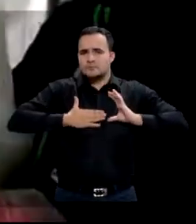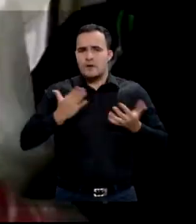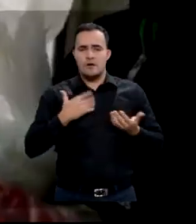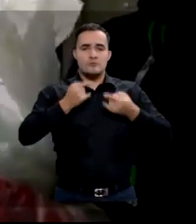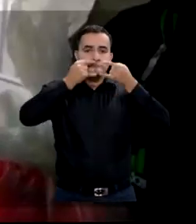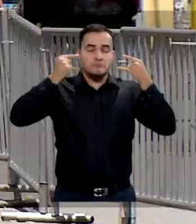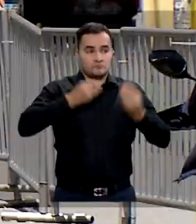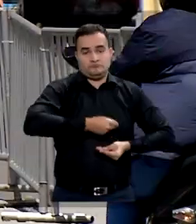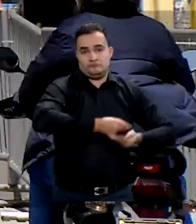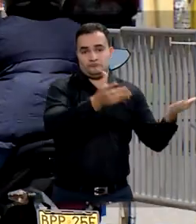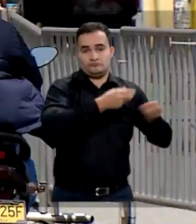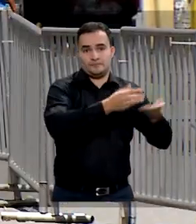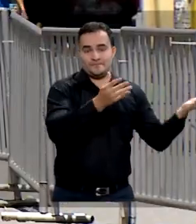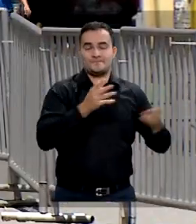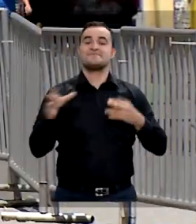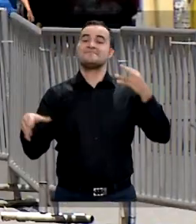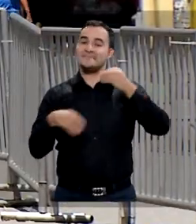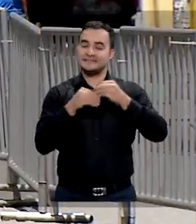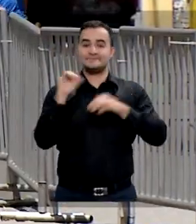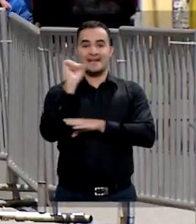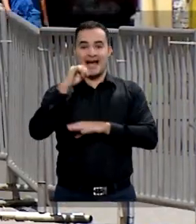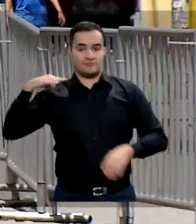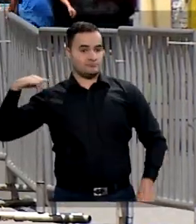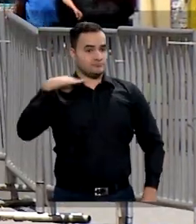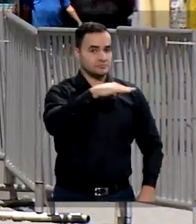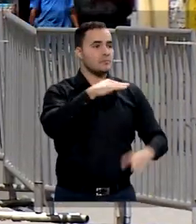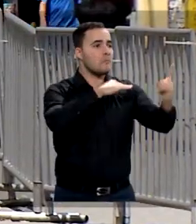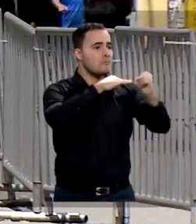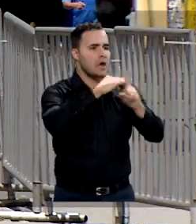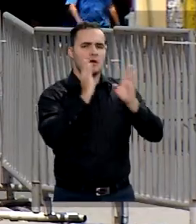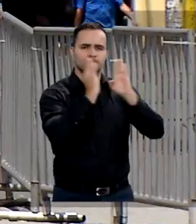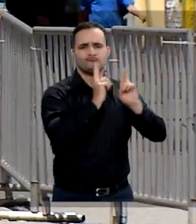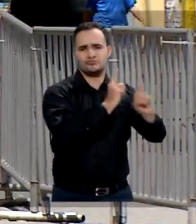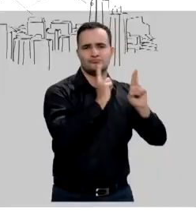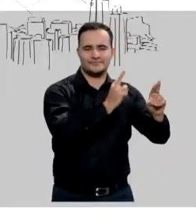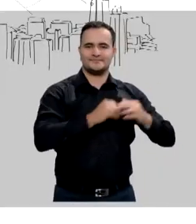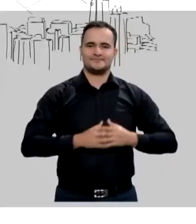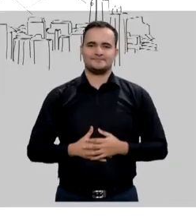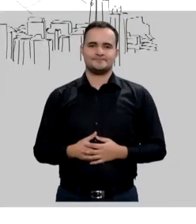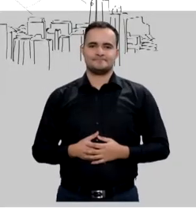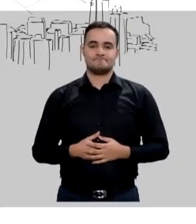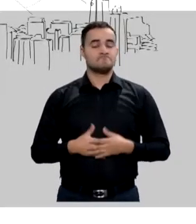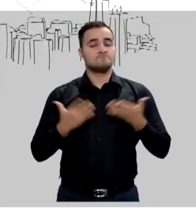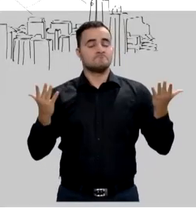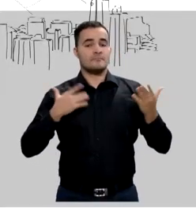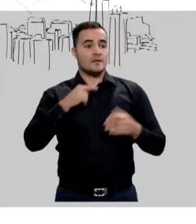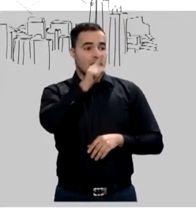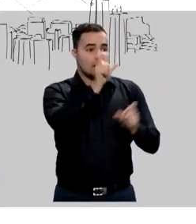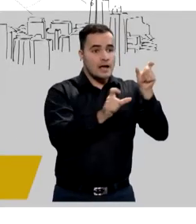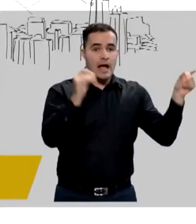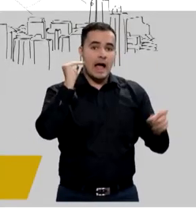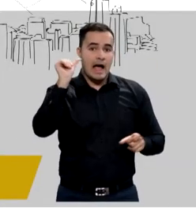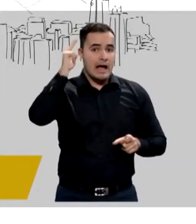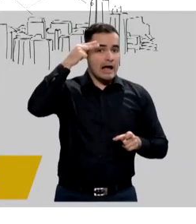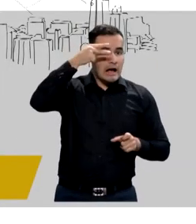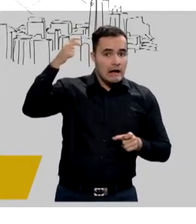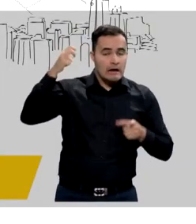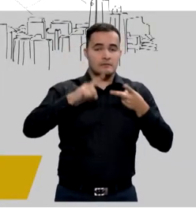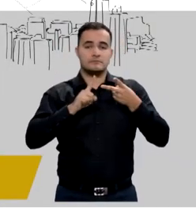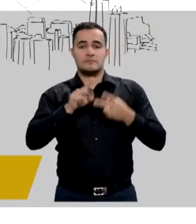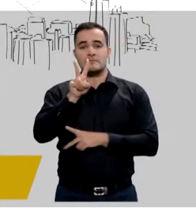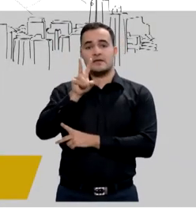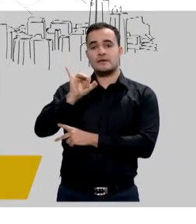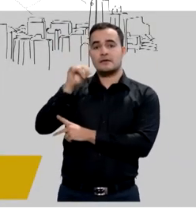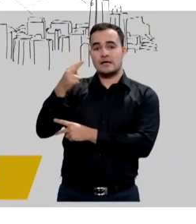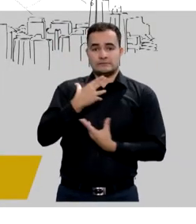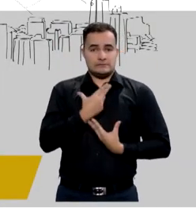tapabocas. Además, en una móvil son atendidos sus requerimientos e inquietudes. Estamos realizando citologías, pruebas